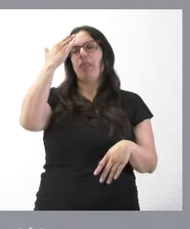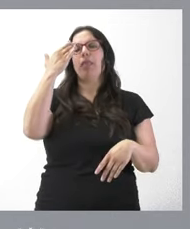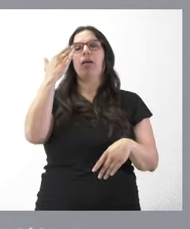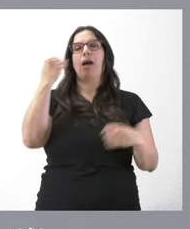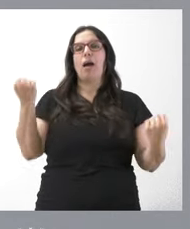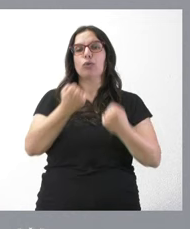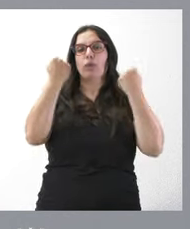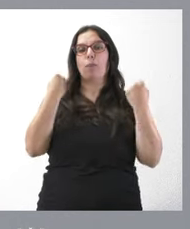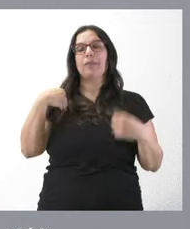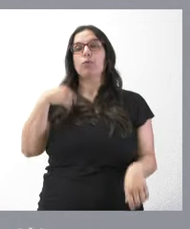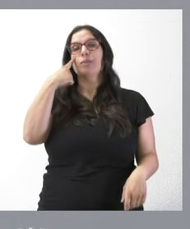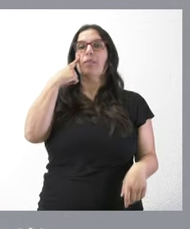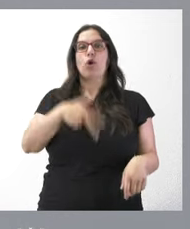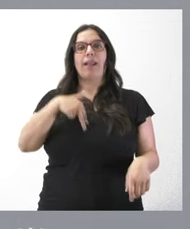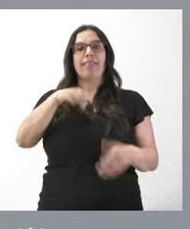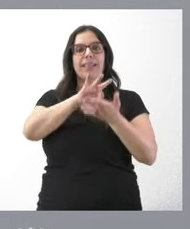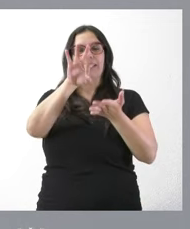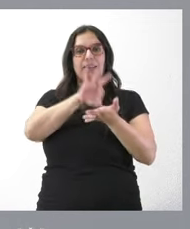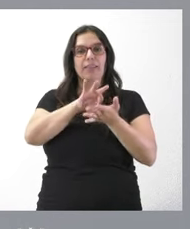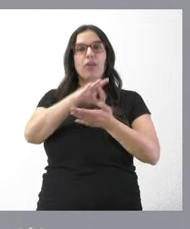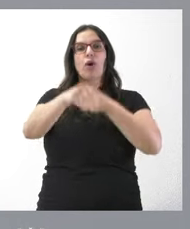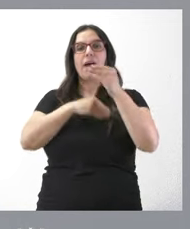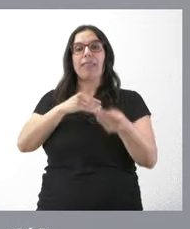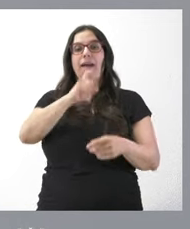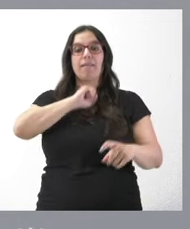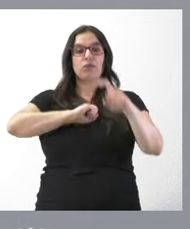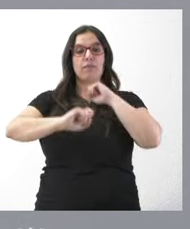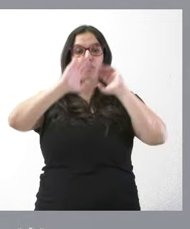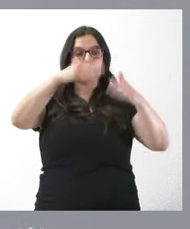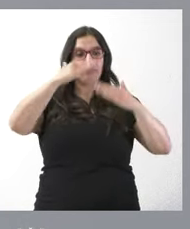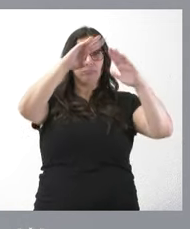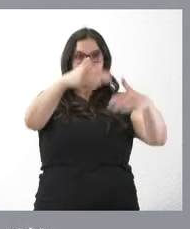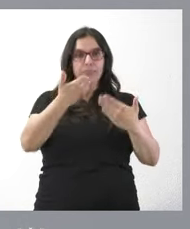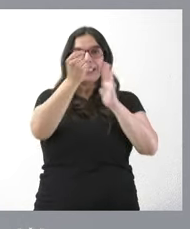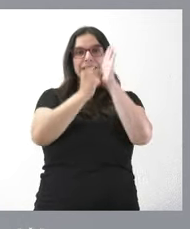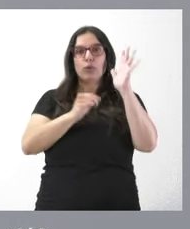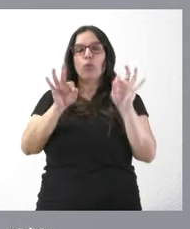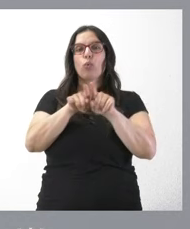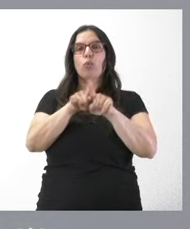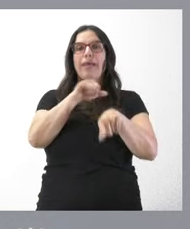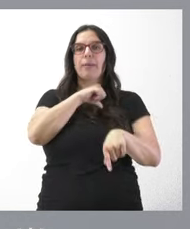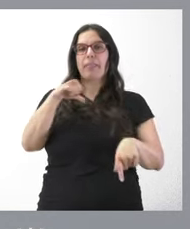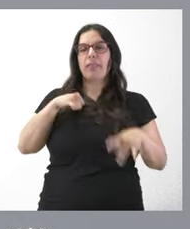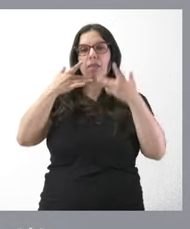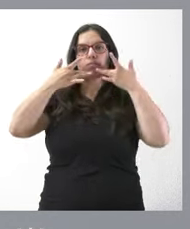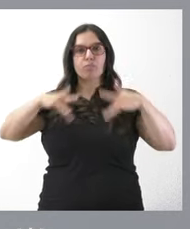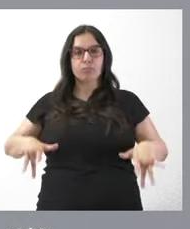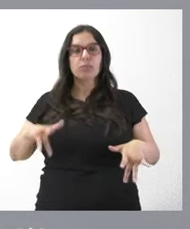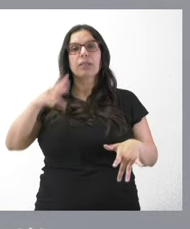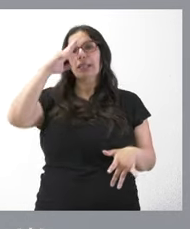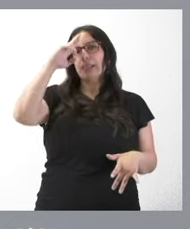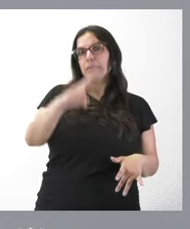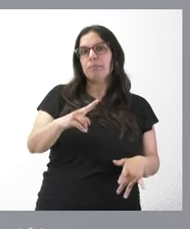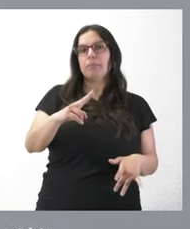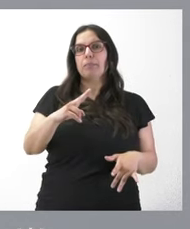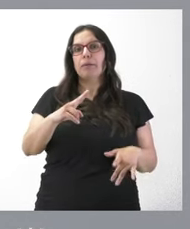la Inspección General de Servicios tratará las comunicaciones recibidas que se basan en los criterios de independencia, objetividad, respeto a la presunción